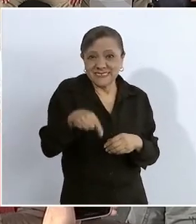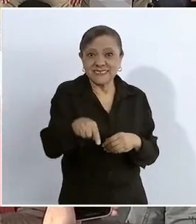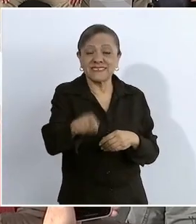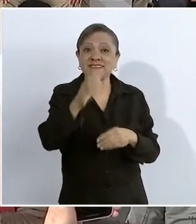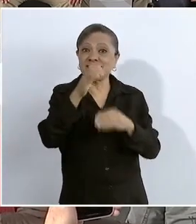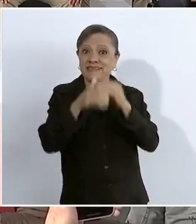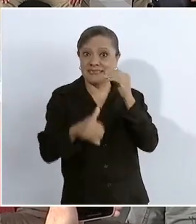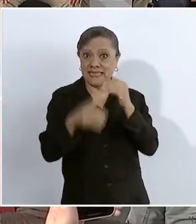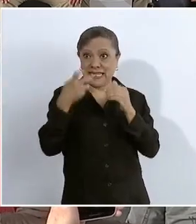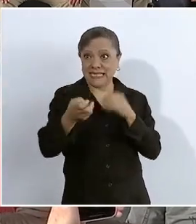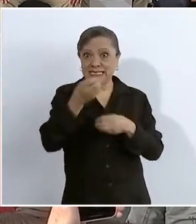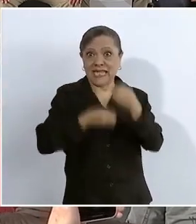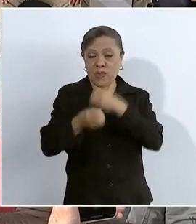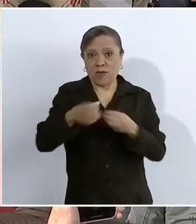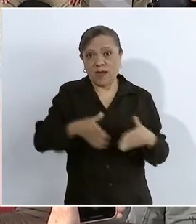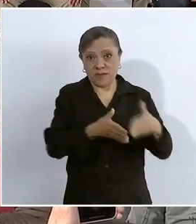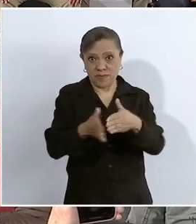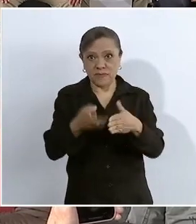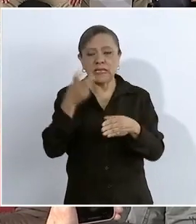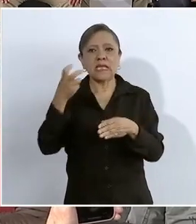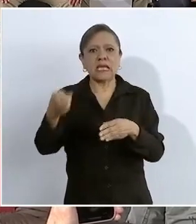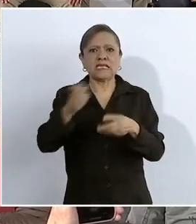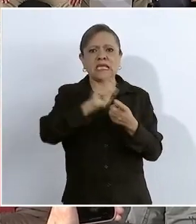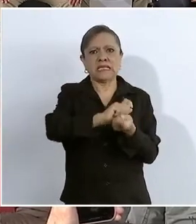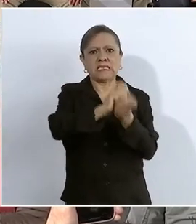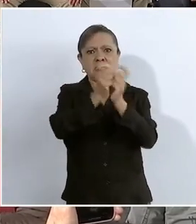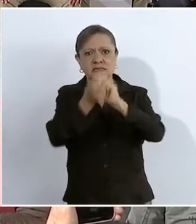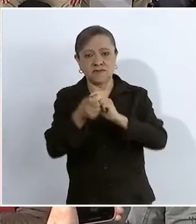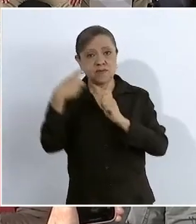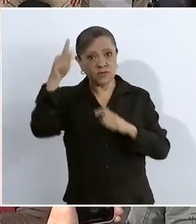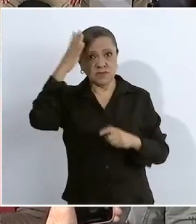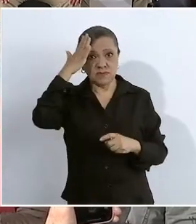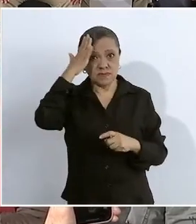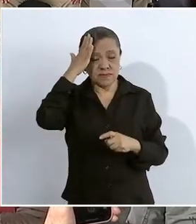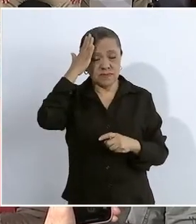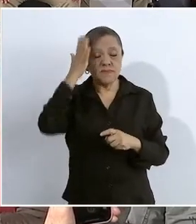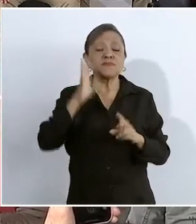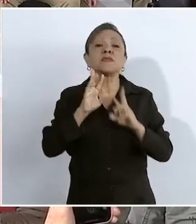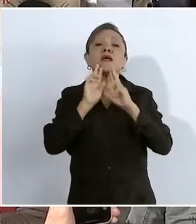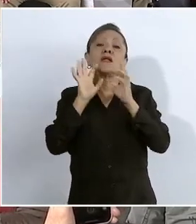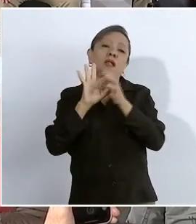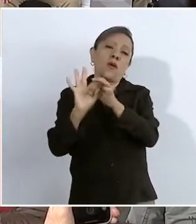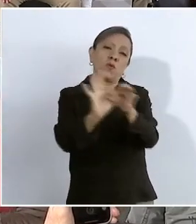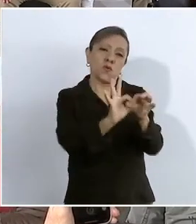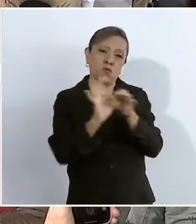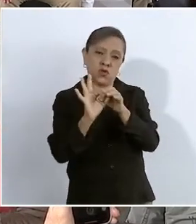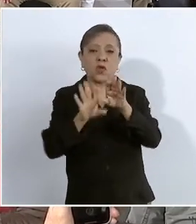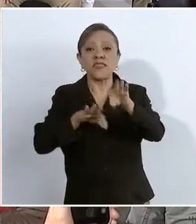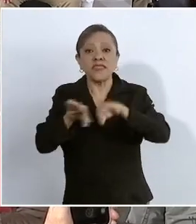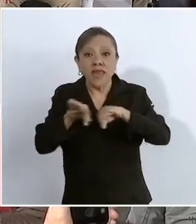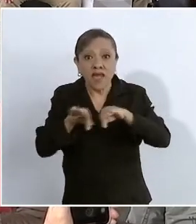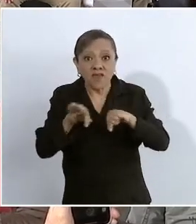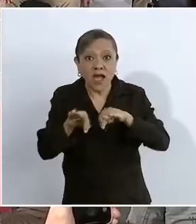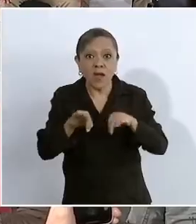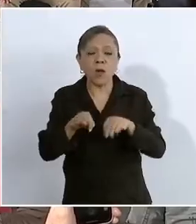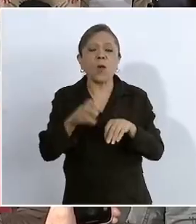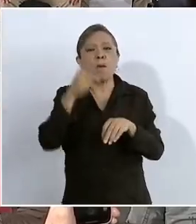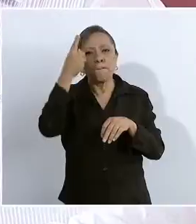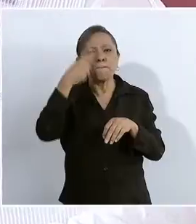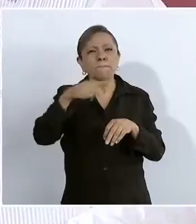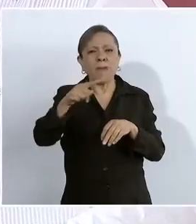transformación que usted encabeza, la unión de esfuerzos y trabajo en equipo son fundamentales para alcanzar las metas trazadas.